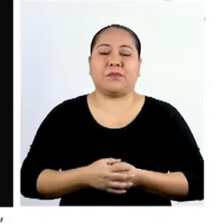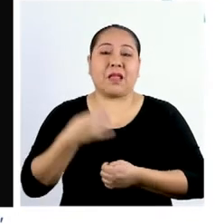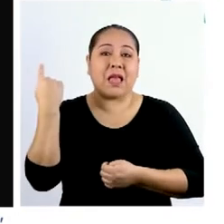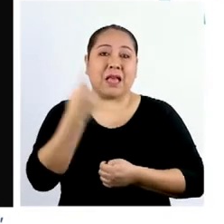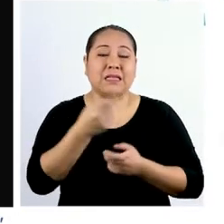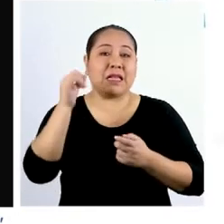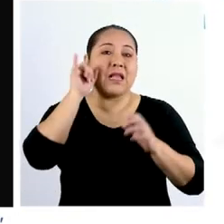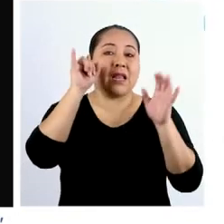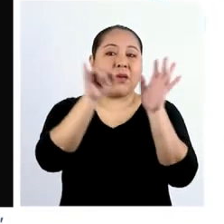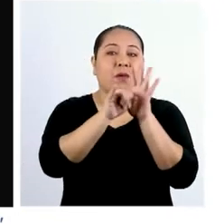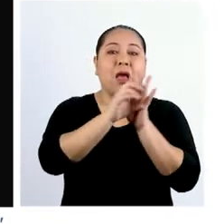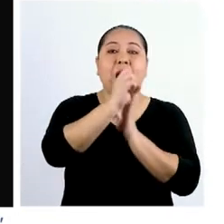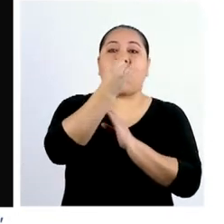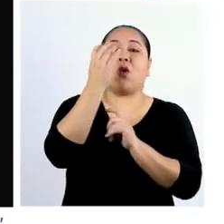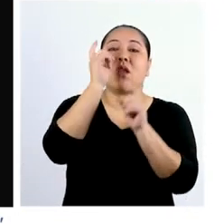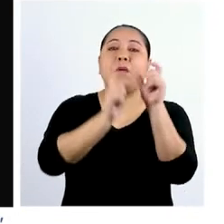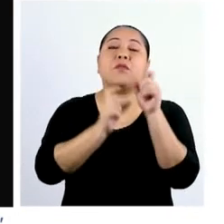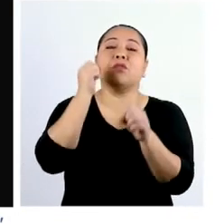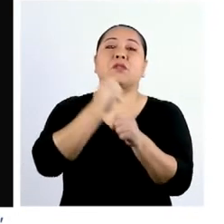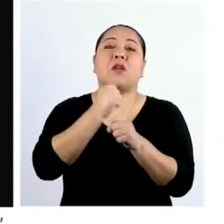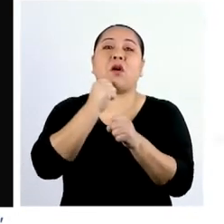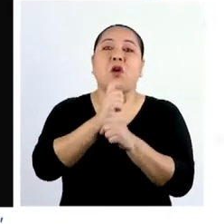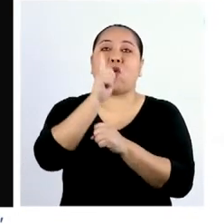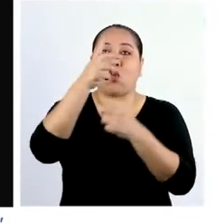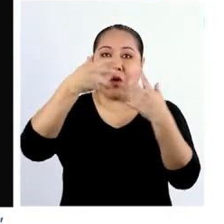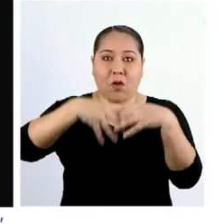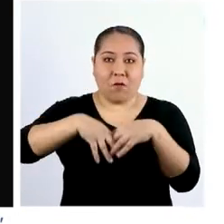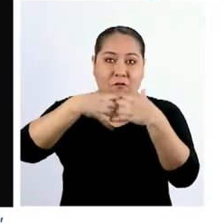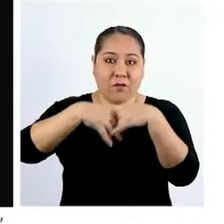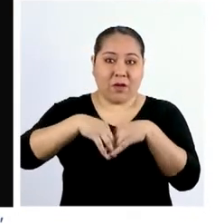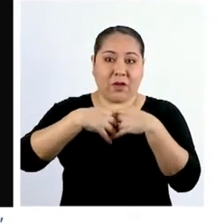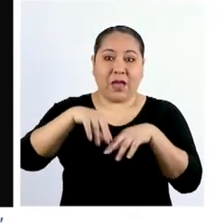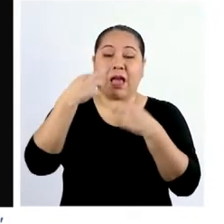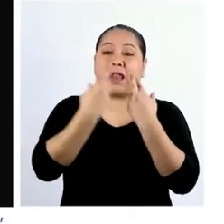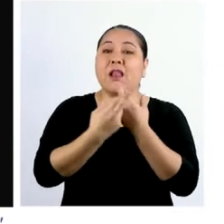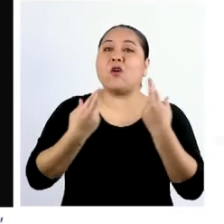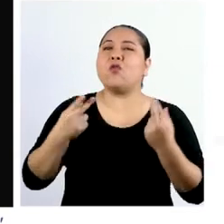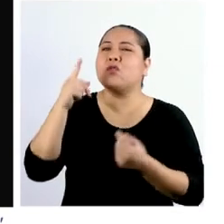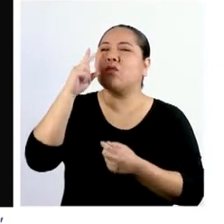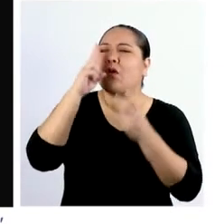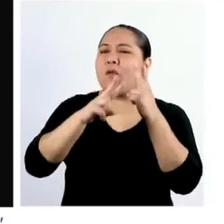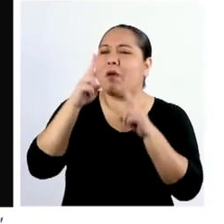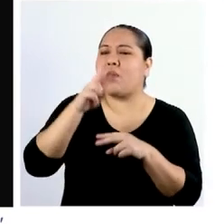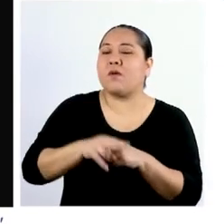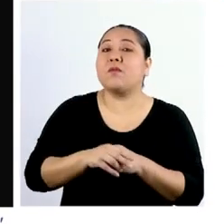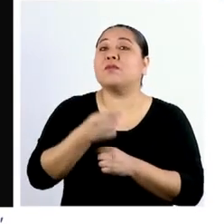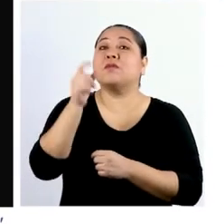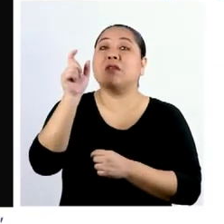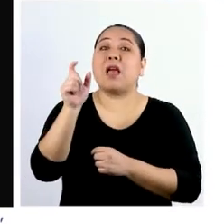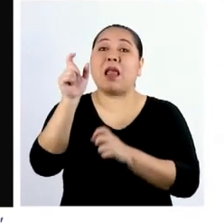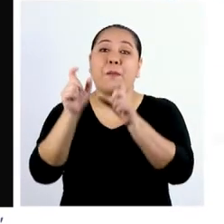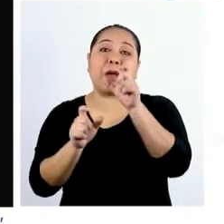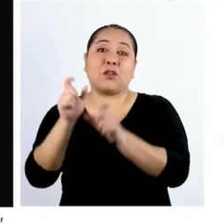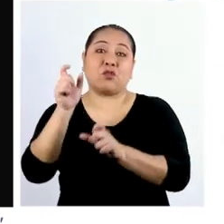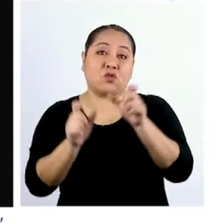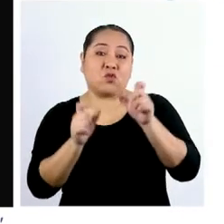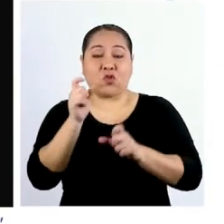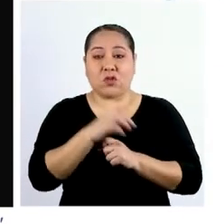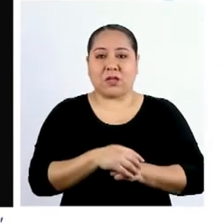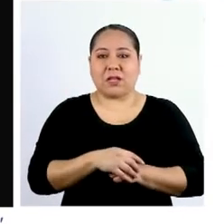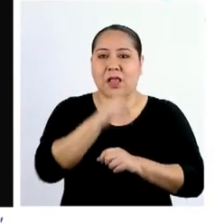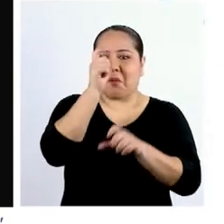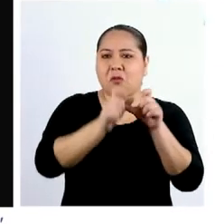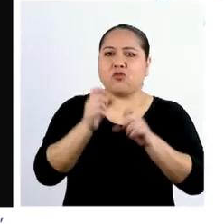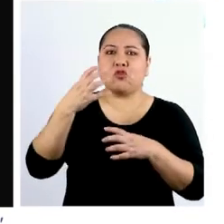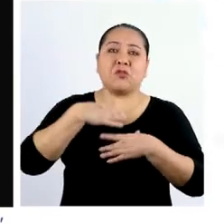Esta es la imagen de algunas personas trabajando en una fábrica. El recurso que vemos aquí es la mano de obra. La mano de